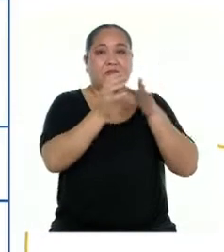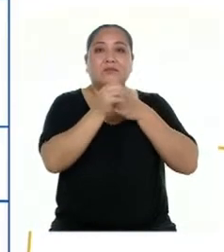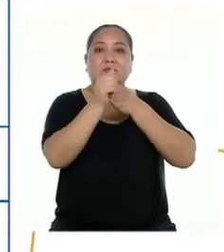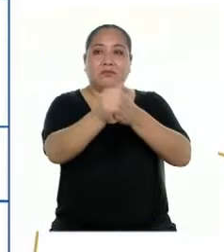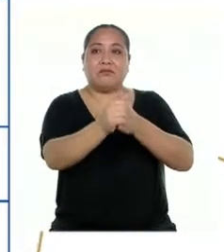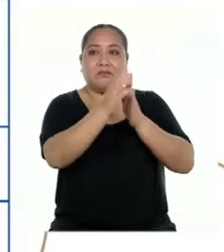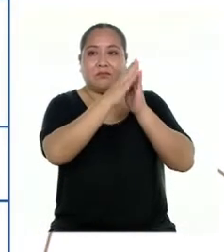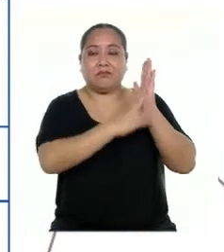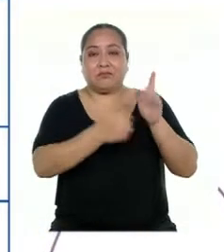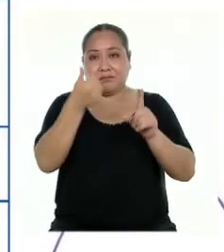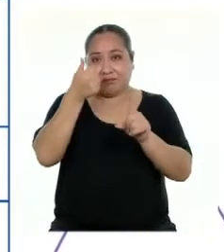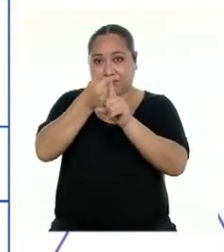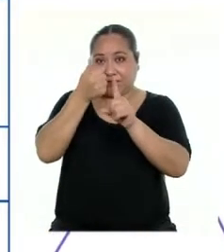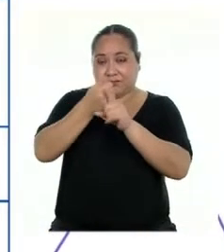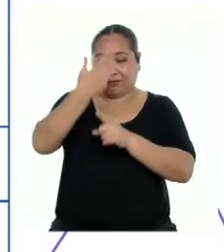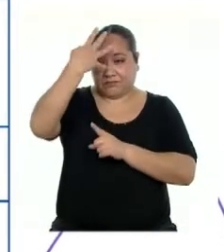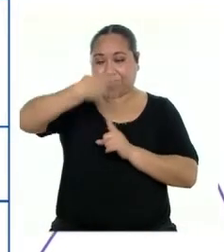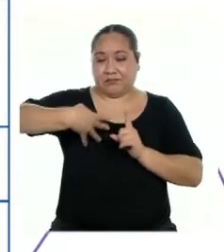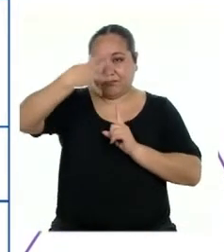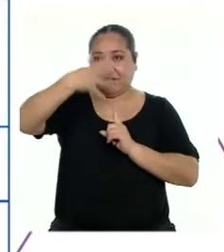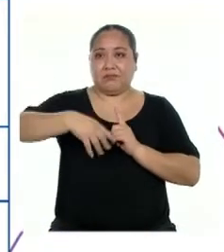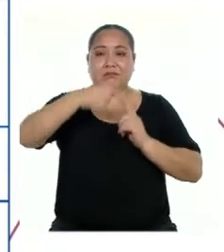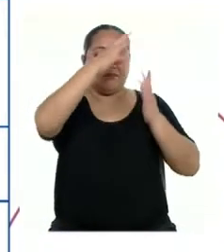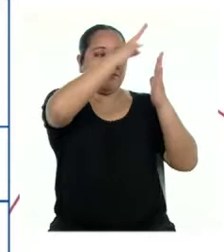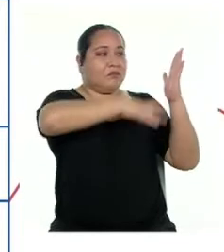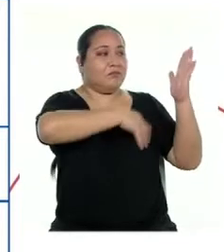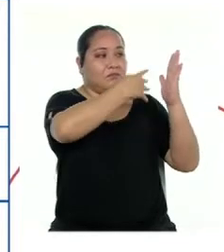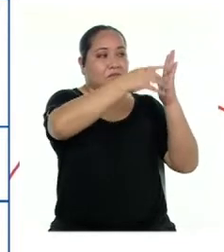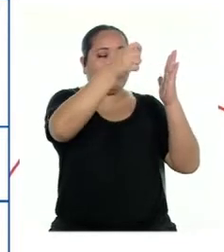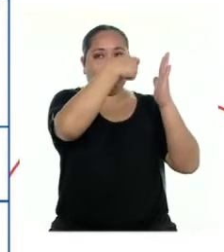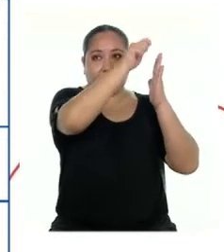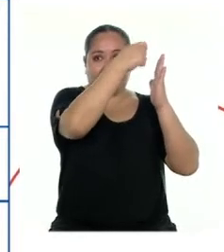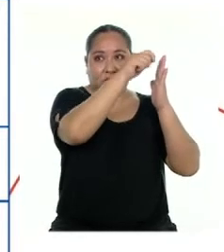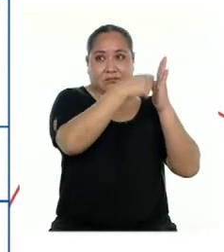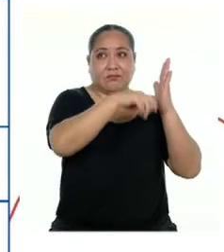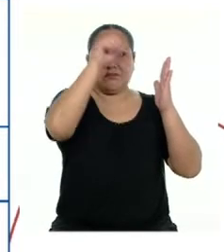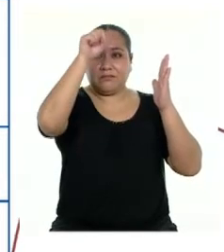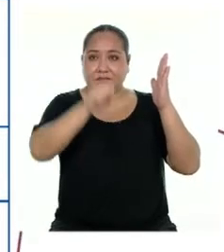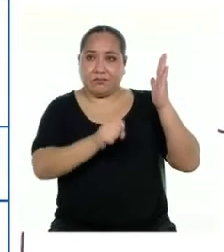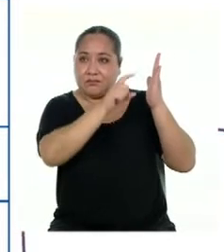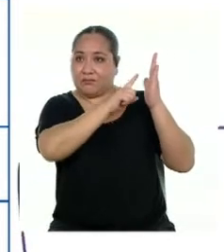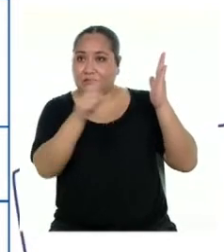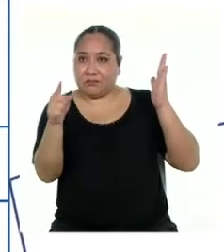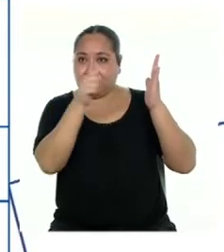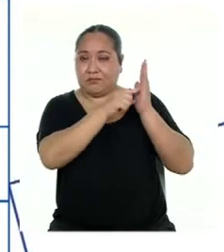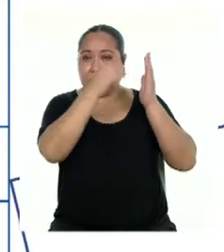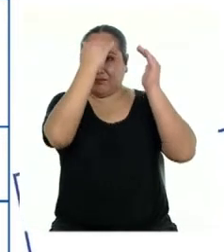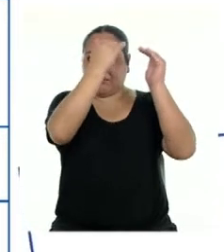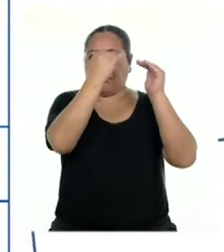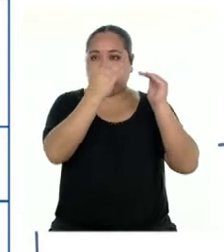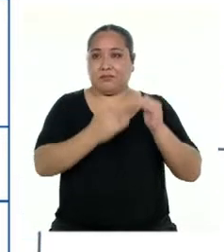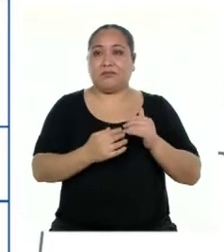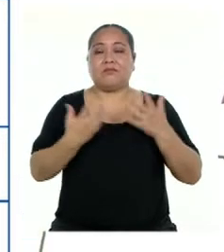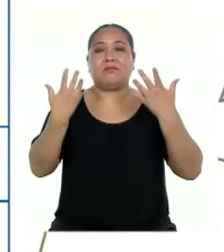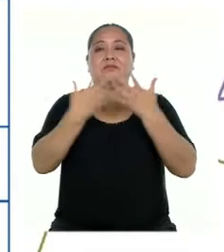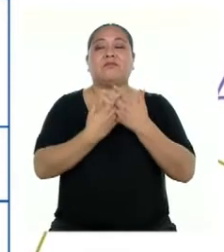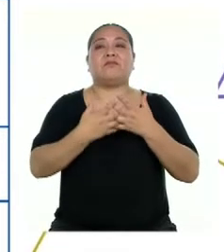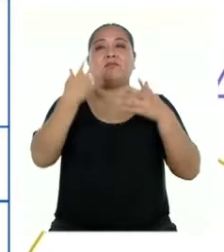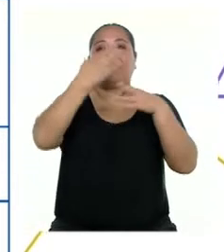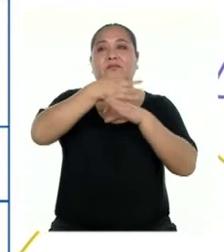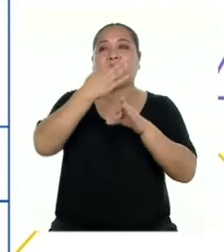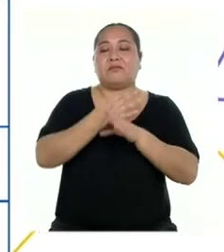En esta tabla, puedes ir marcando si cumples con los criterios de estructura, coherencia,